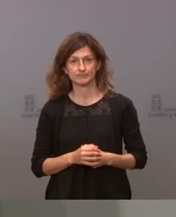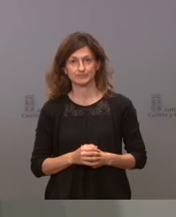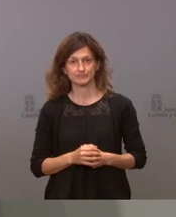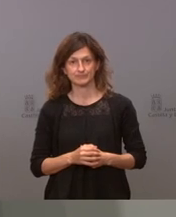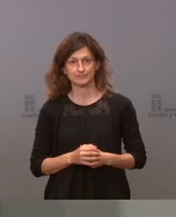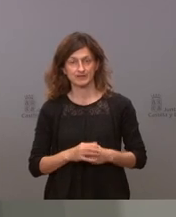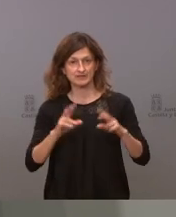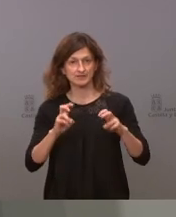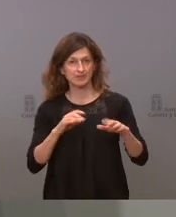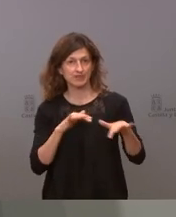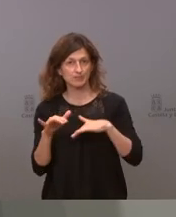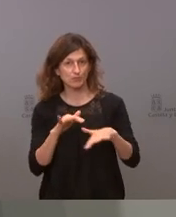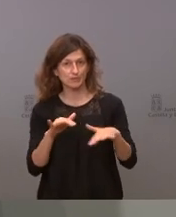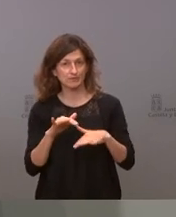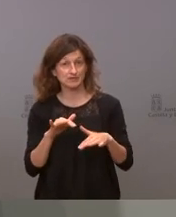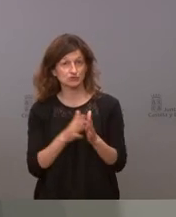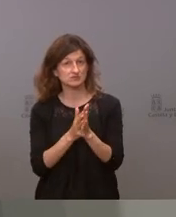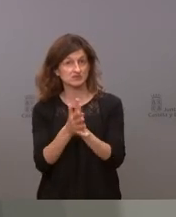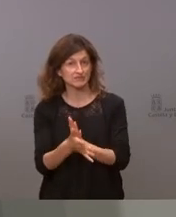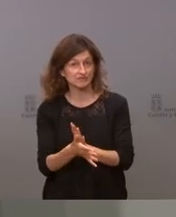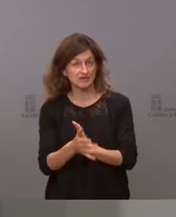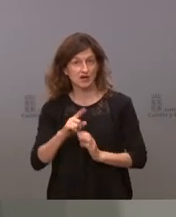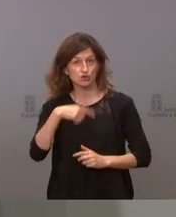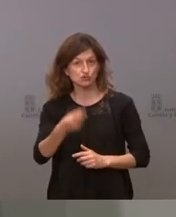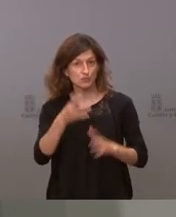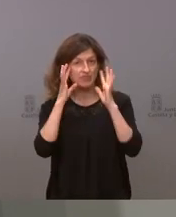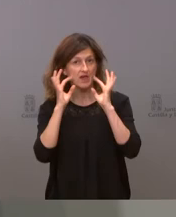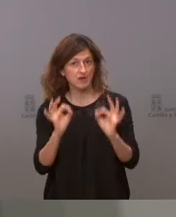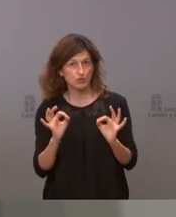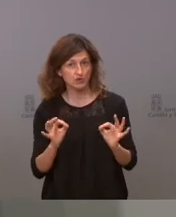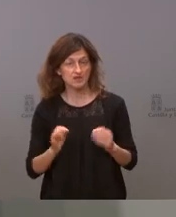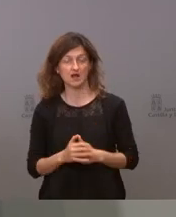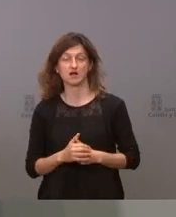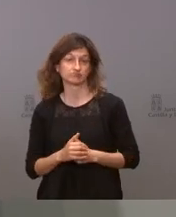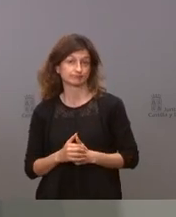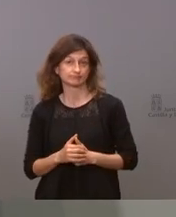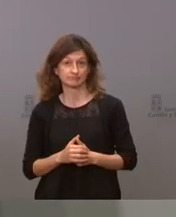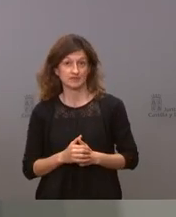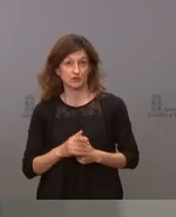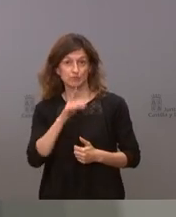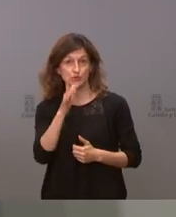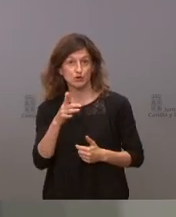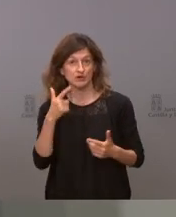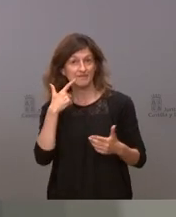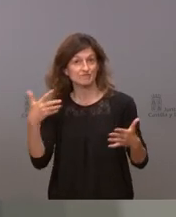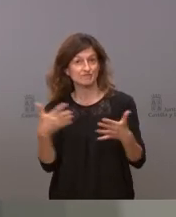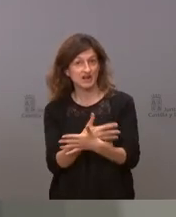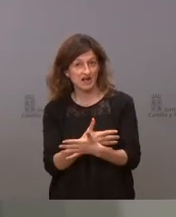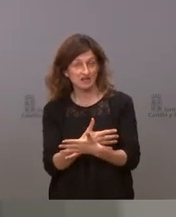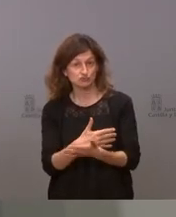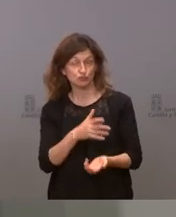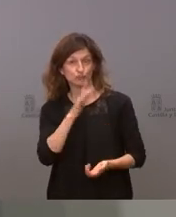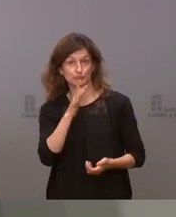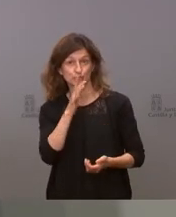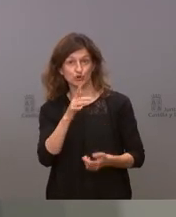de movimientos es la consecuencia lógica de un fracaso de un